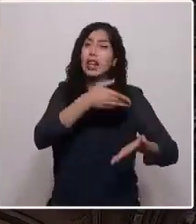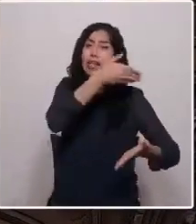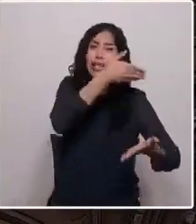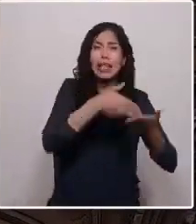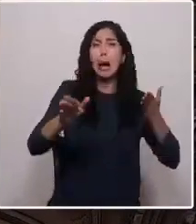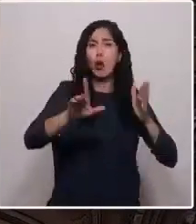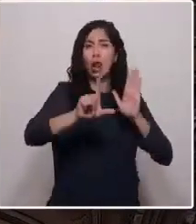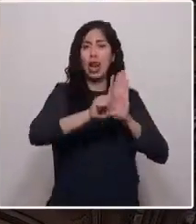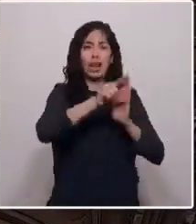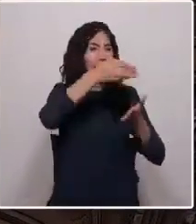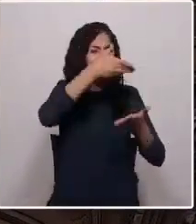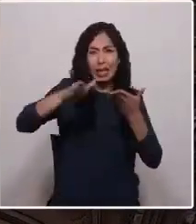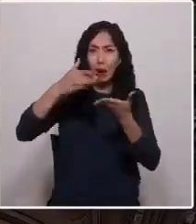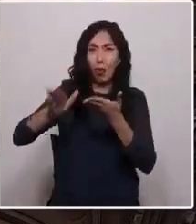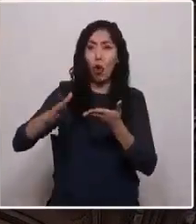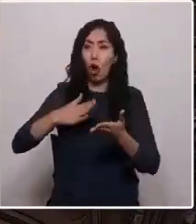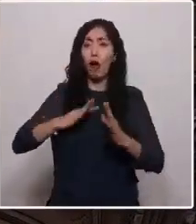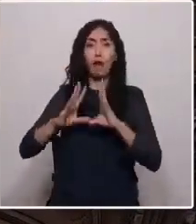junto a nuestras familias.